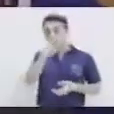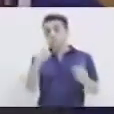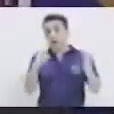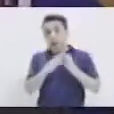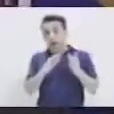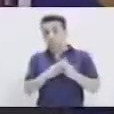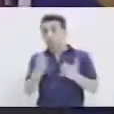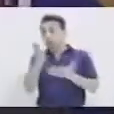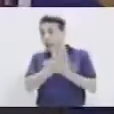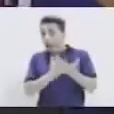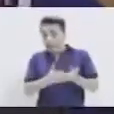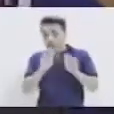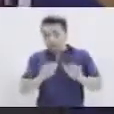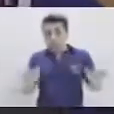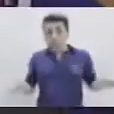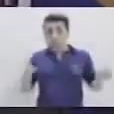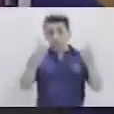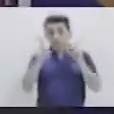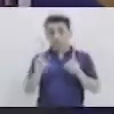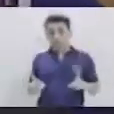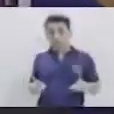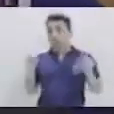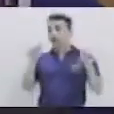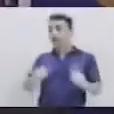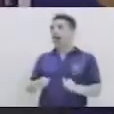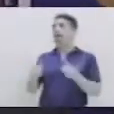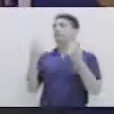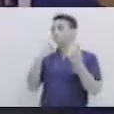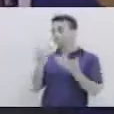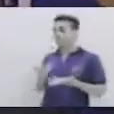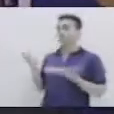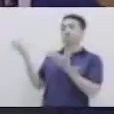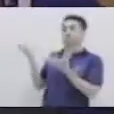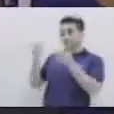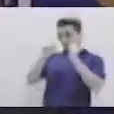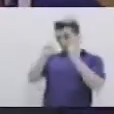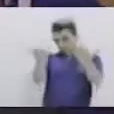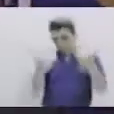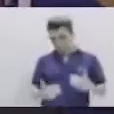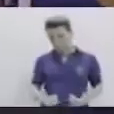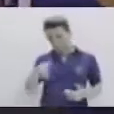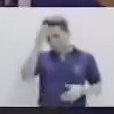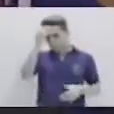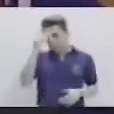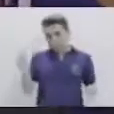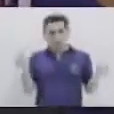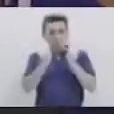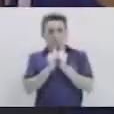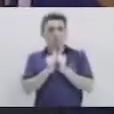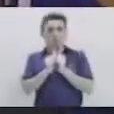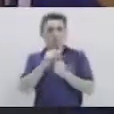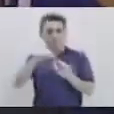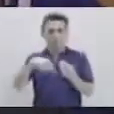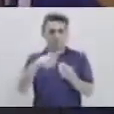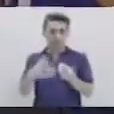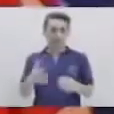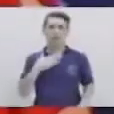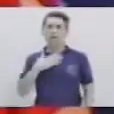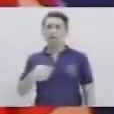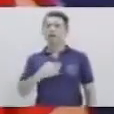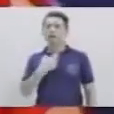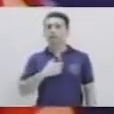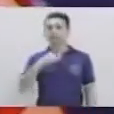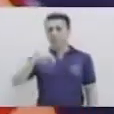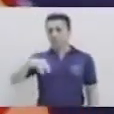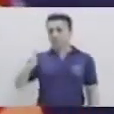hay algún niño con discapacidad, este es el espacio para que pueda participar con la ayuda de algún familiar. Mi nombre es